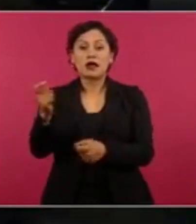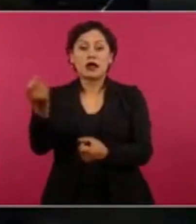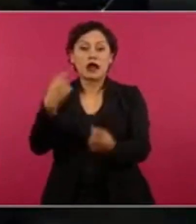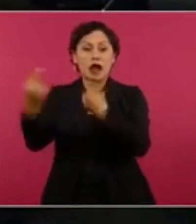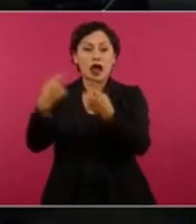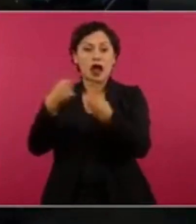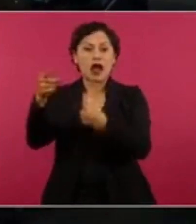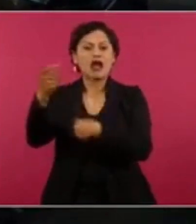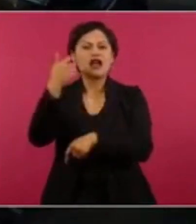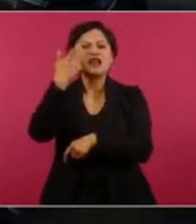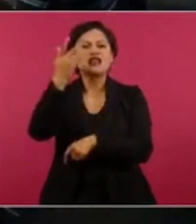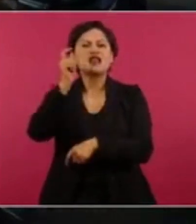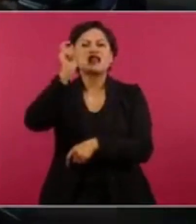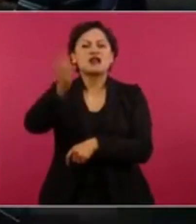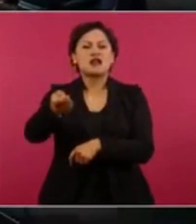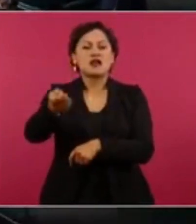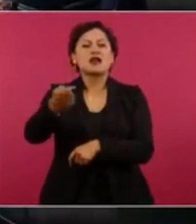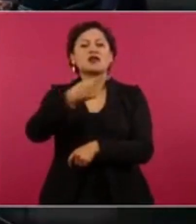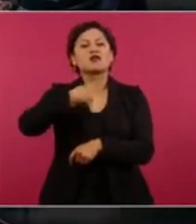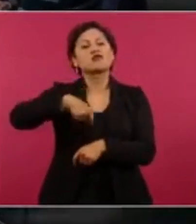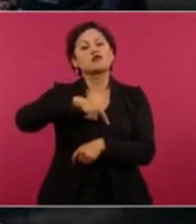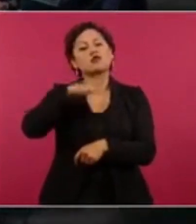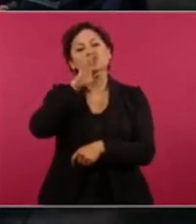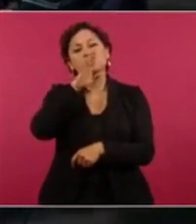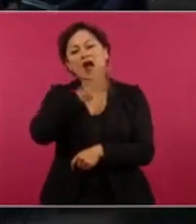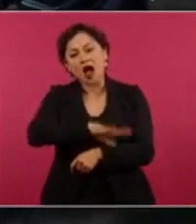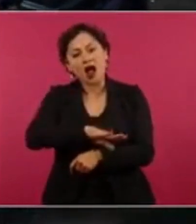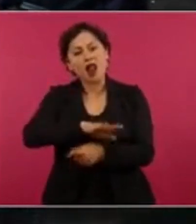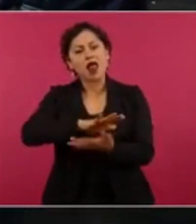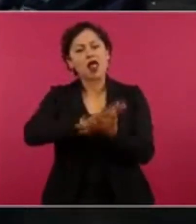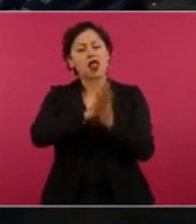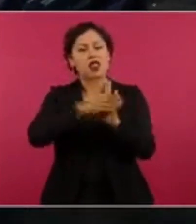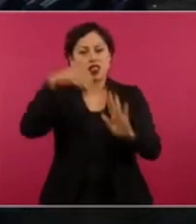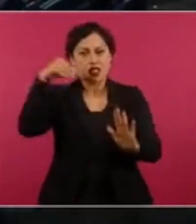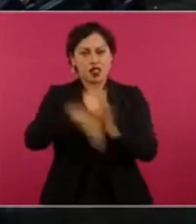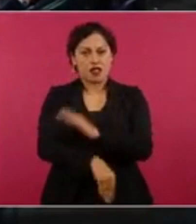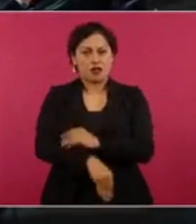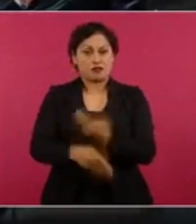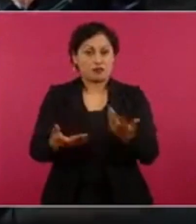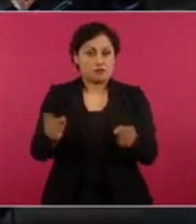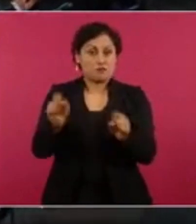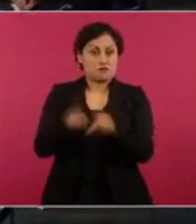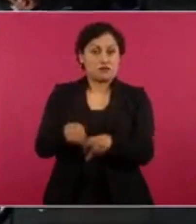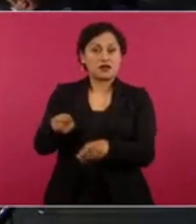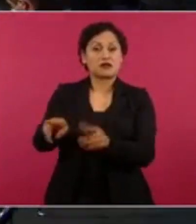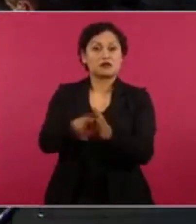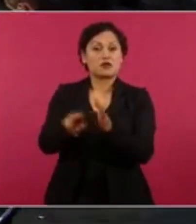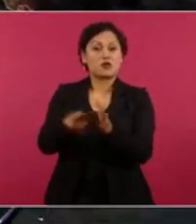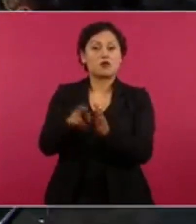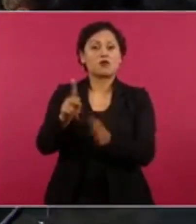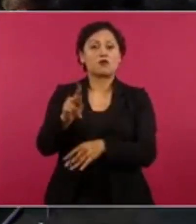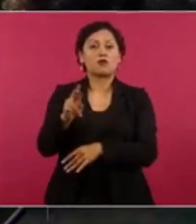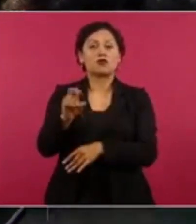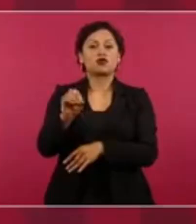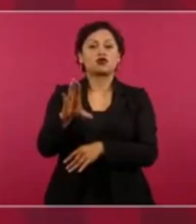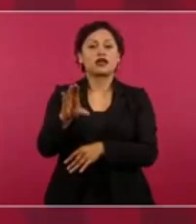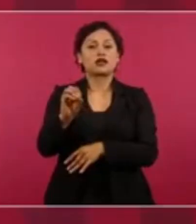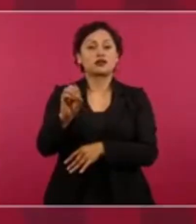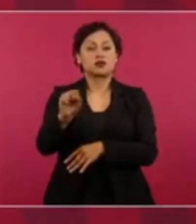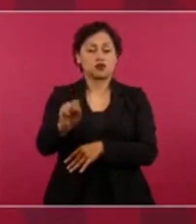Es la actitud de proceso, administrar conflictos, o sea,